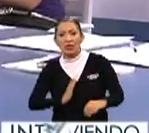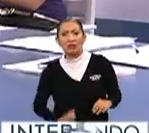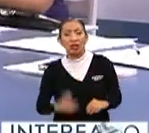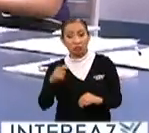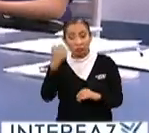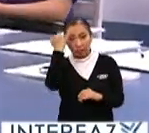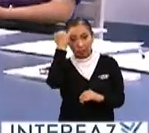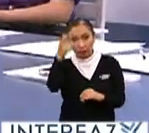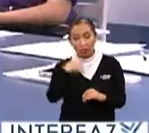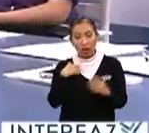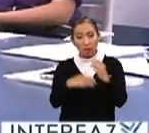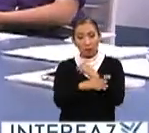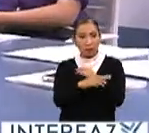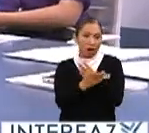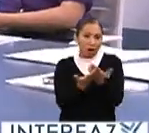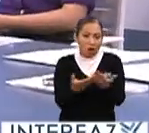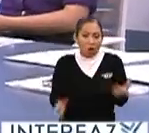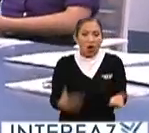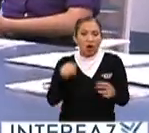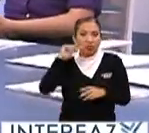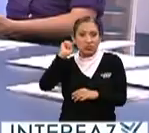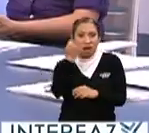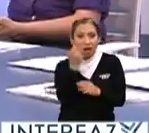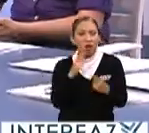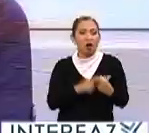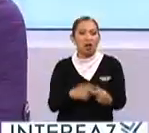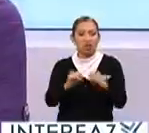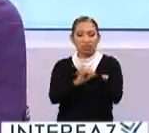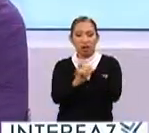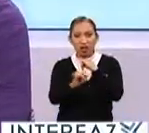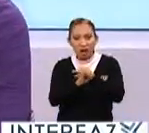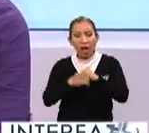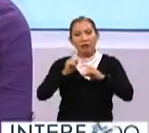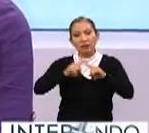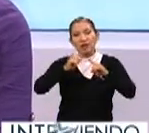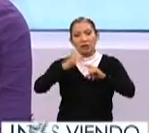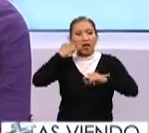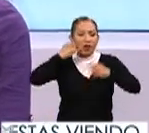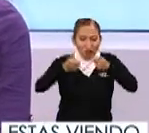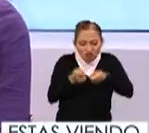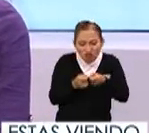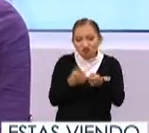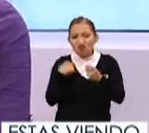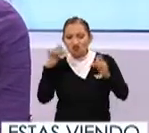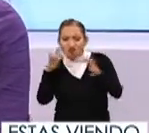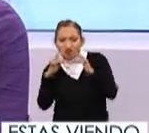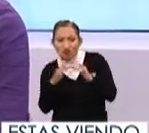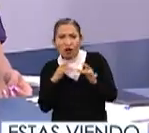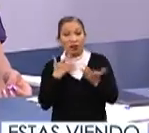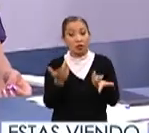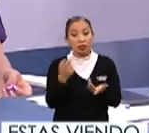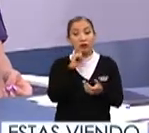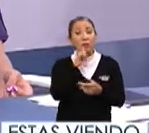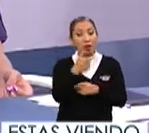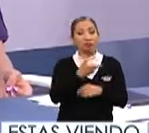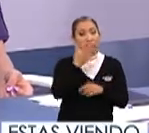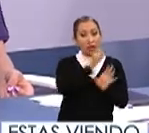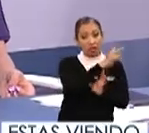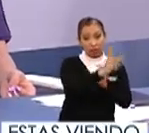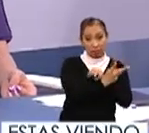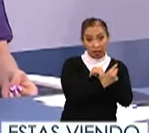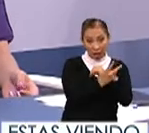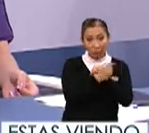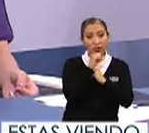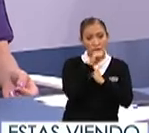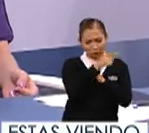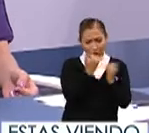iniciativas, por las herramientas que ahora tenemos del Internet y las diferentes plataformas. Internet y de los medios tradicionales, de verdad, que